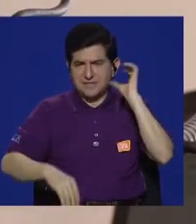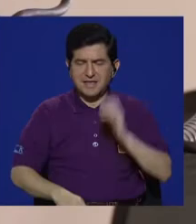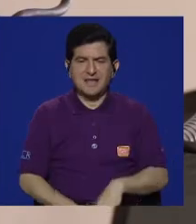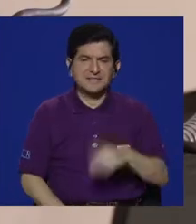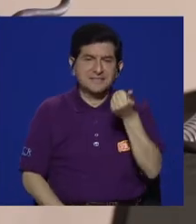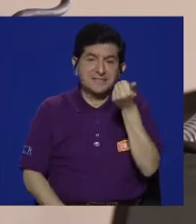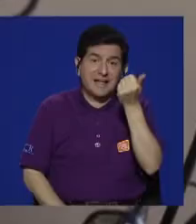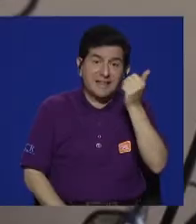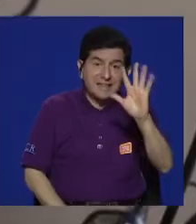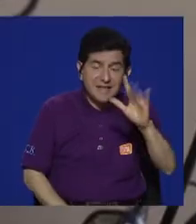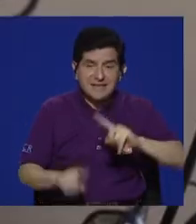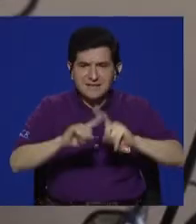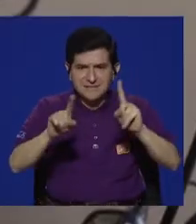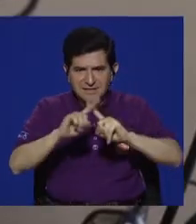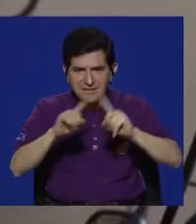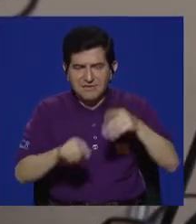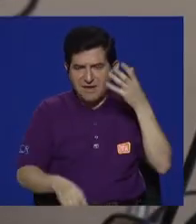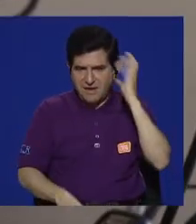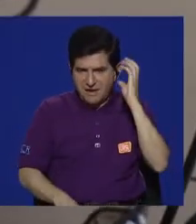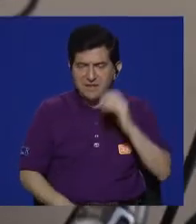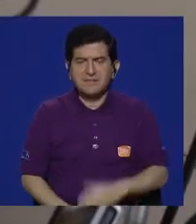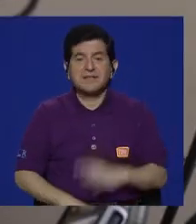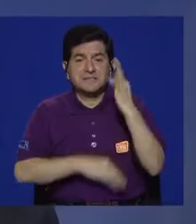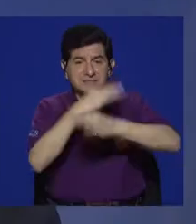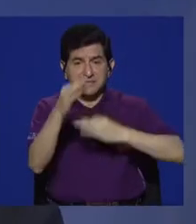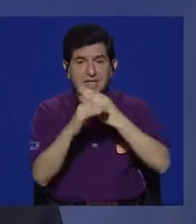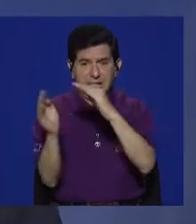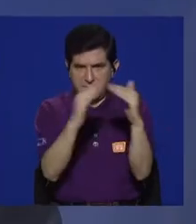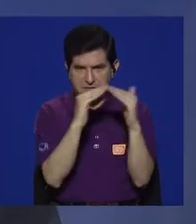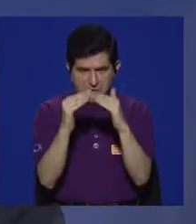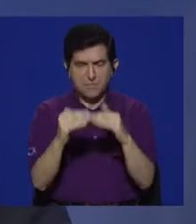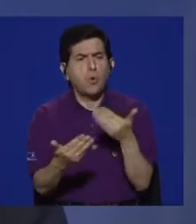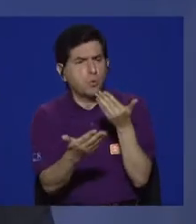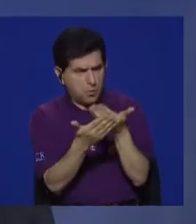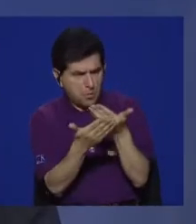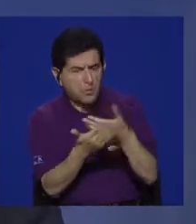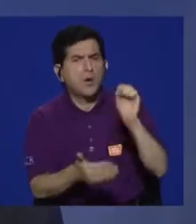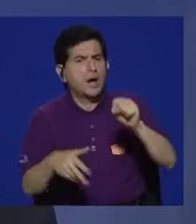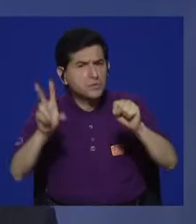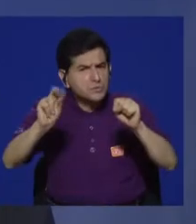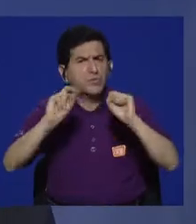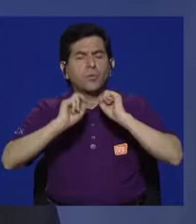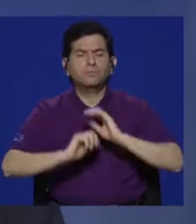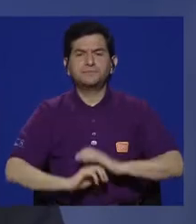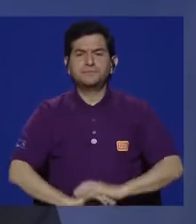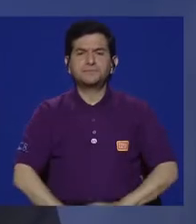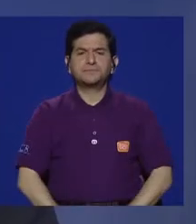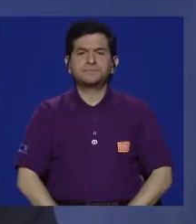que se dice que son radios comunitarias. Entonces, bueno, vamos a ver si eso es así o no.